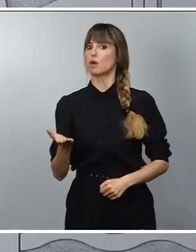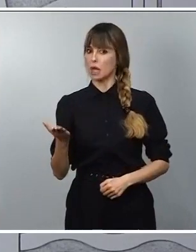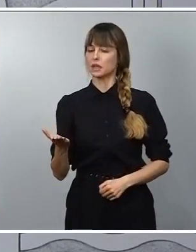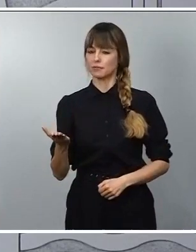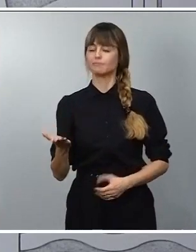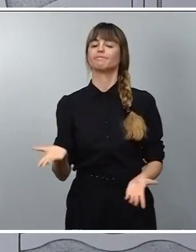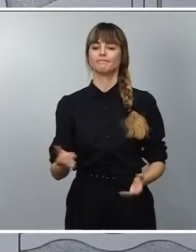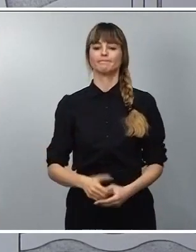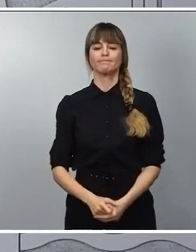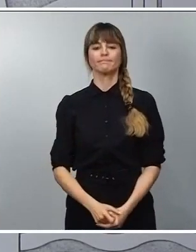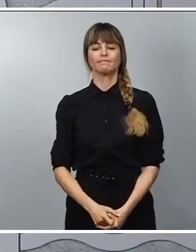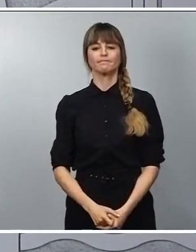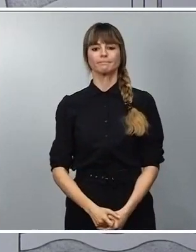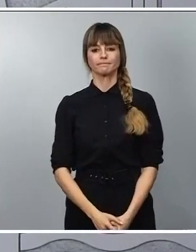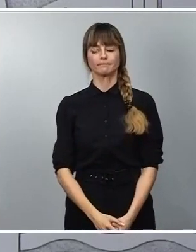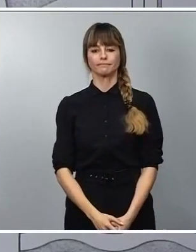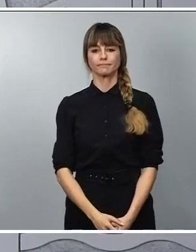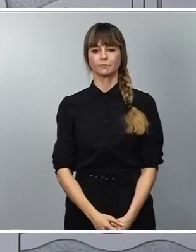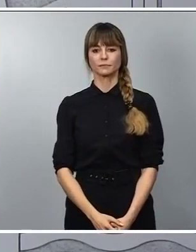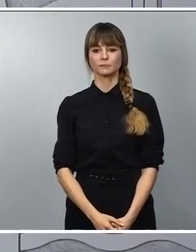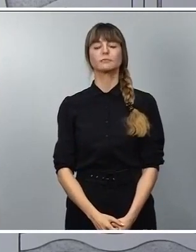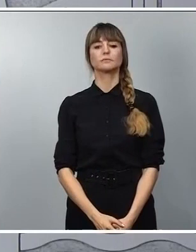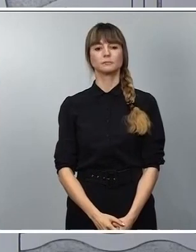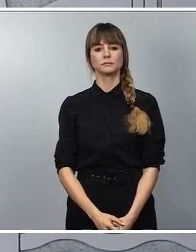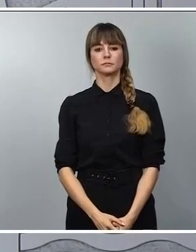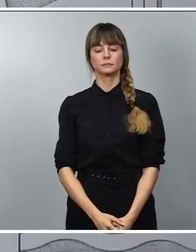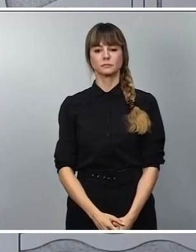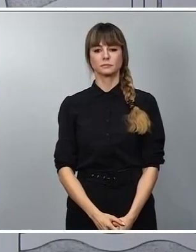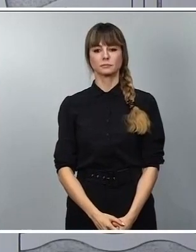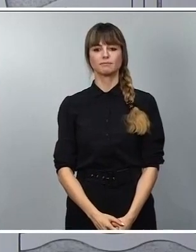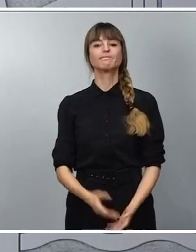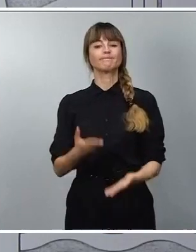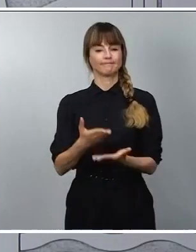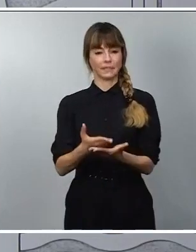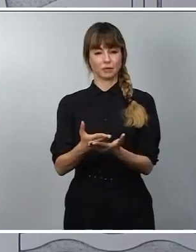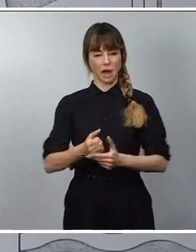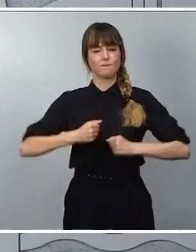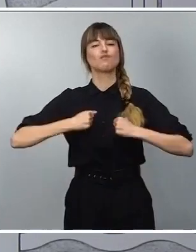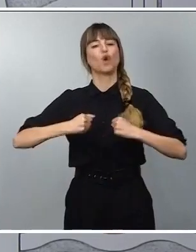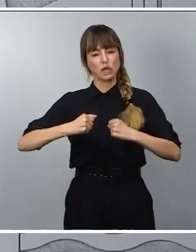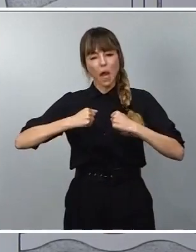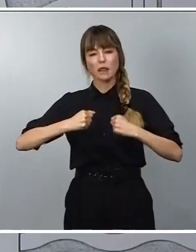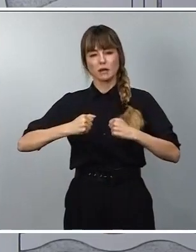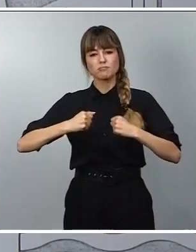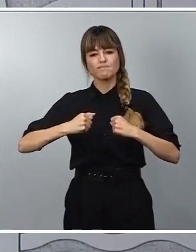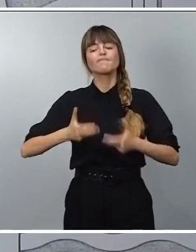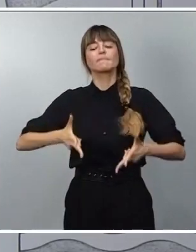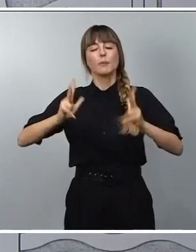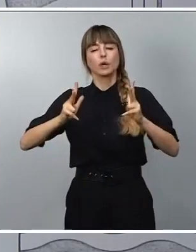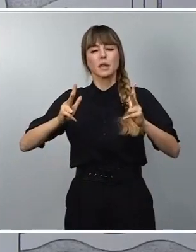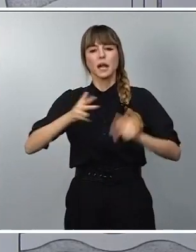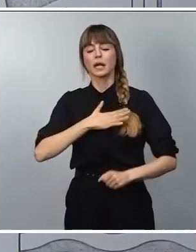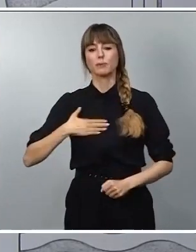lo hemos abordado, queriendo dar también y demostrar con ello la fortaleza de nuestra democracia,